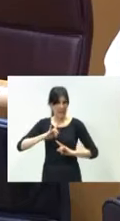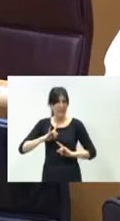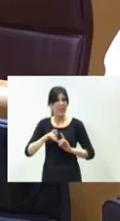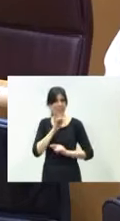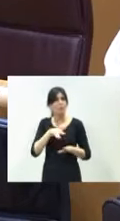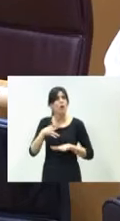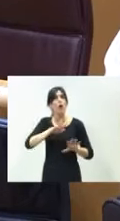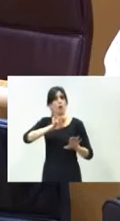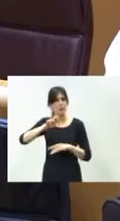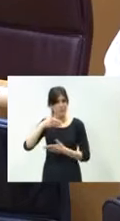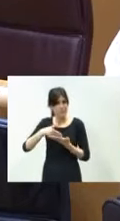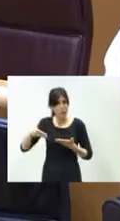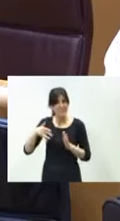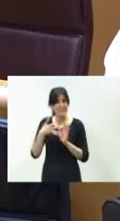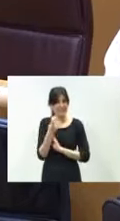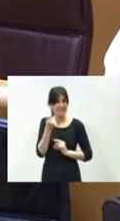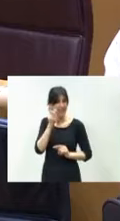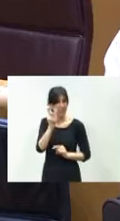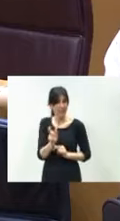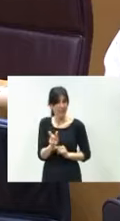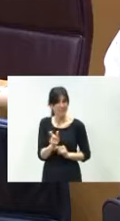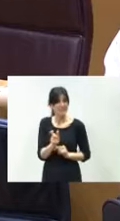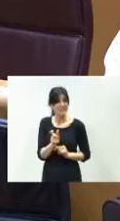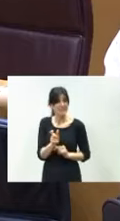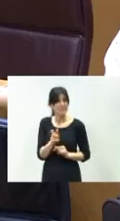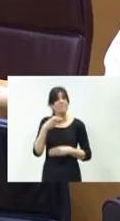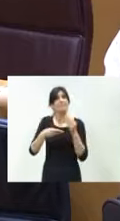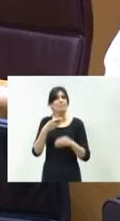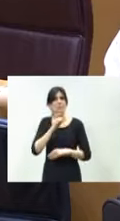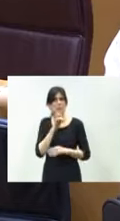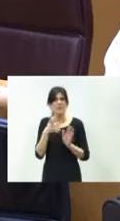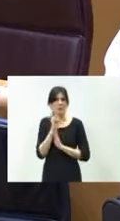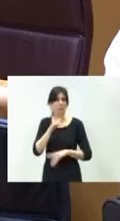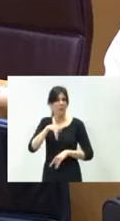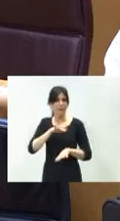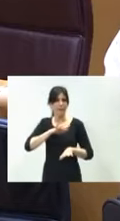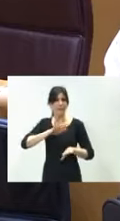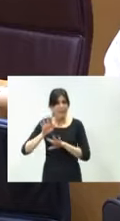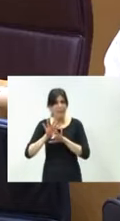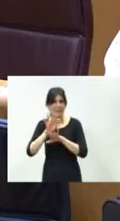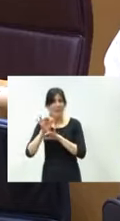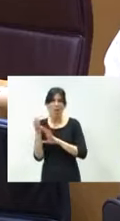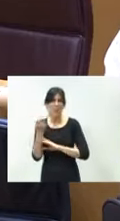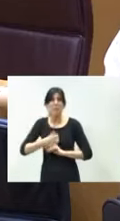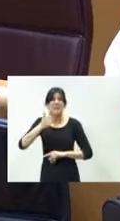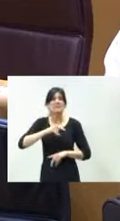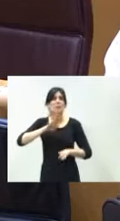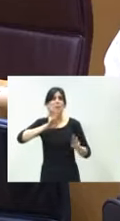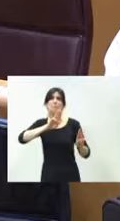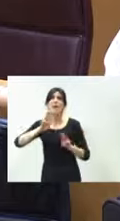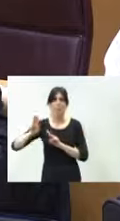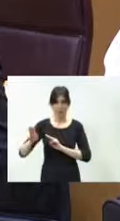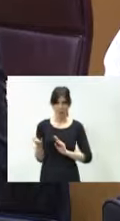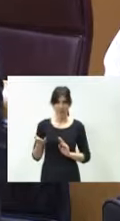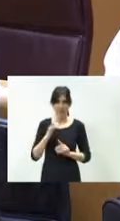800. Con estas cifras, señor Lacalle, lo que hay que hacer es menos demagogia y más pedagogía con la gente. Y mire,